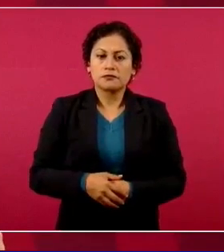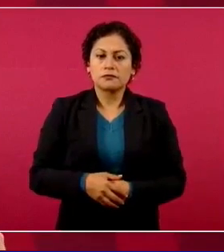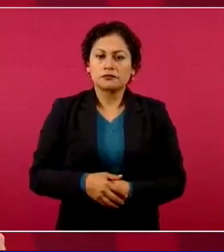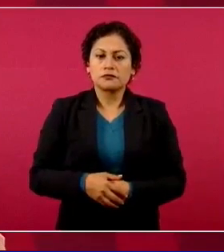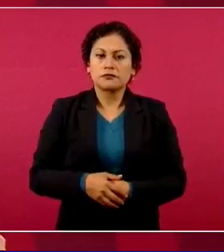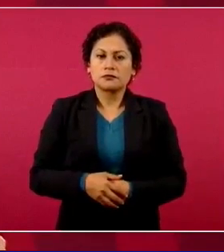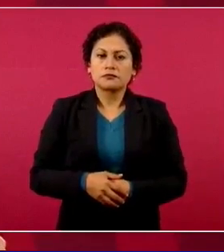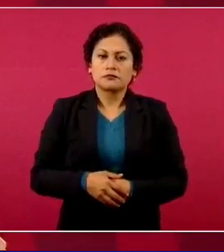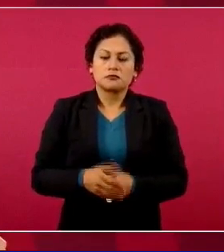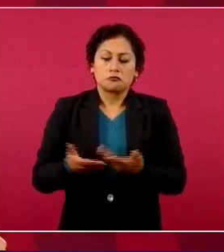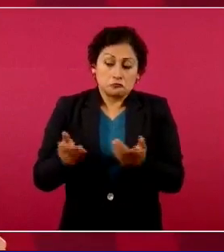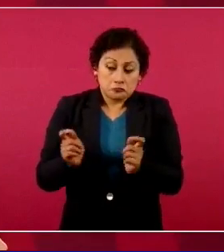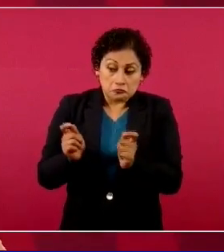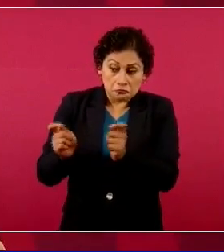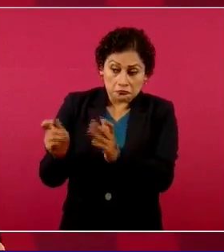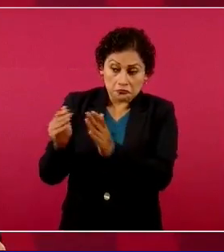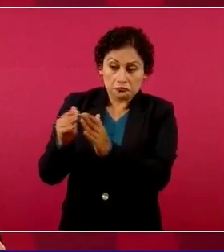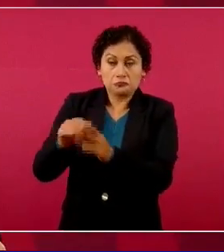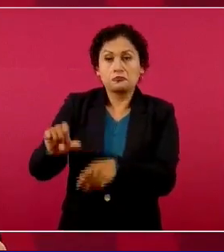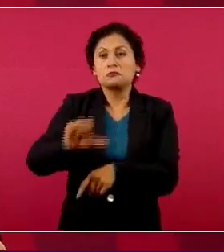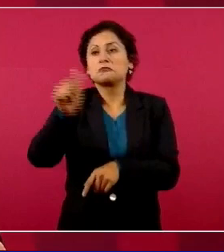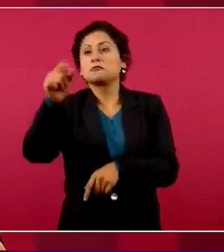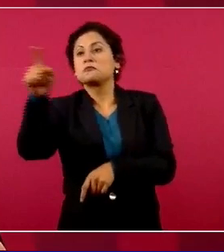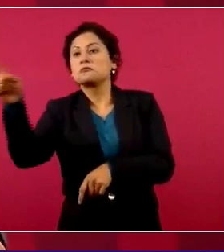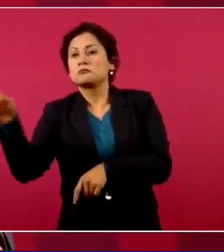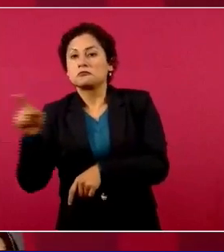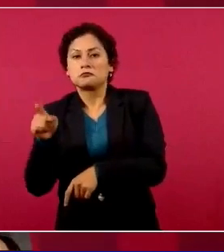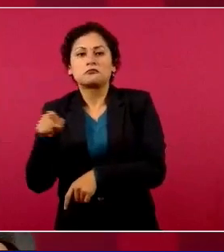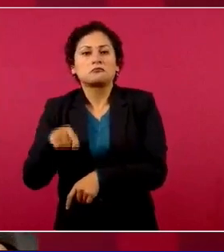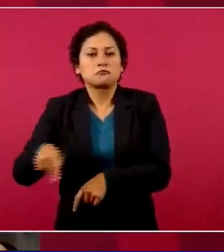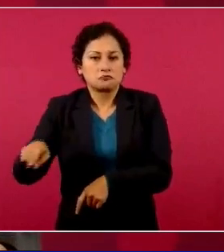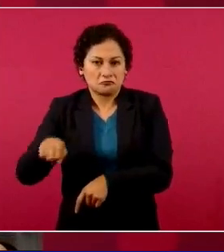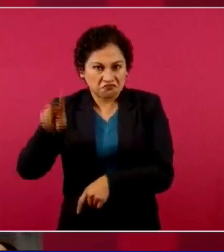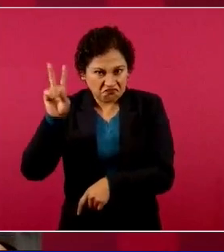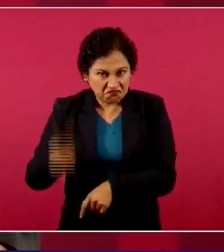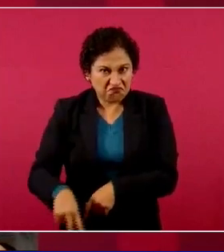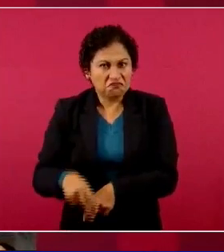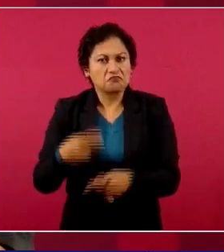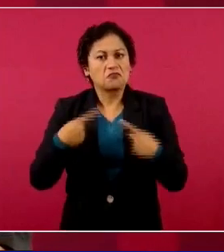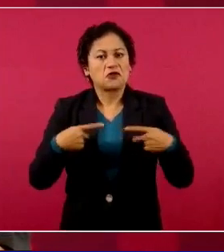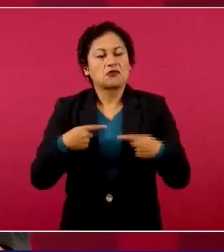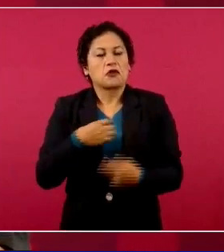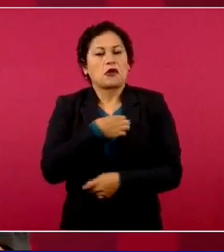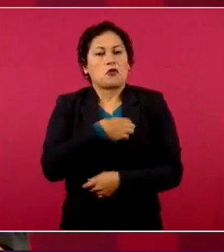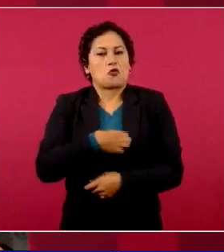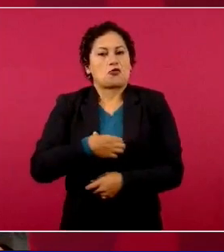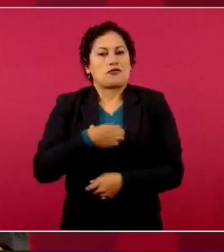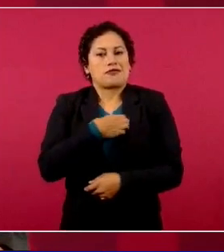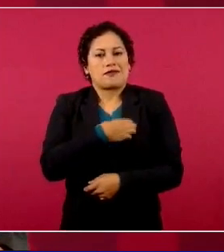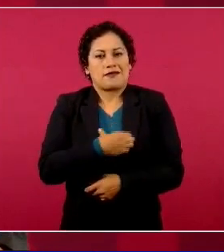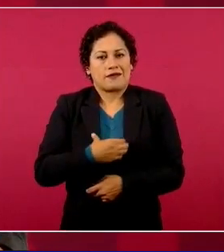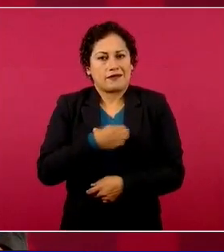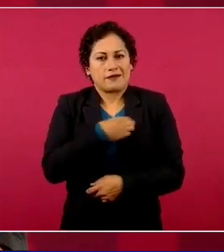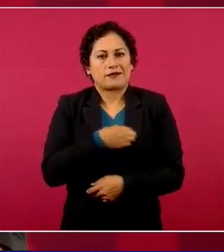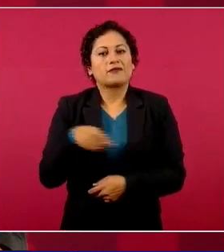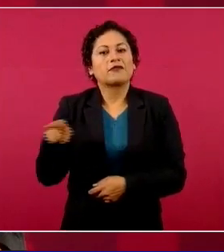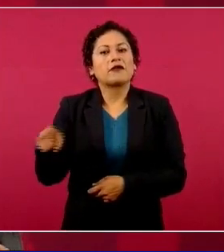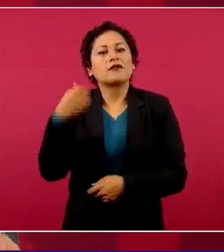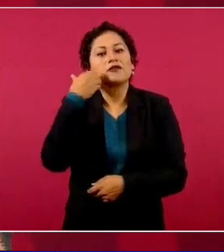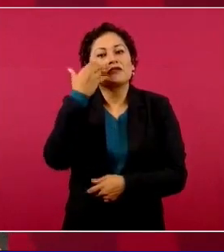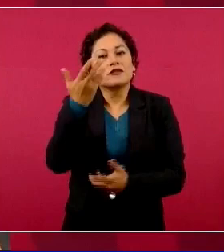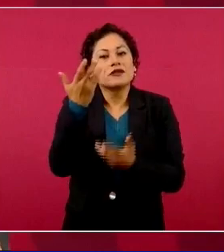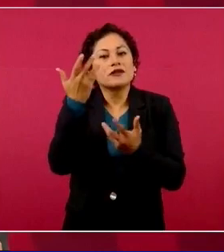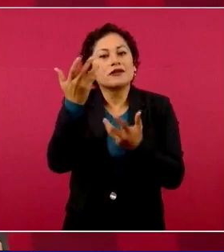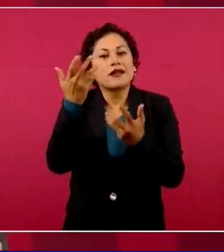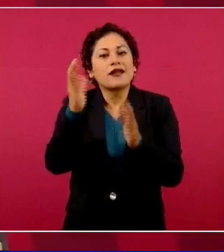muchas cosas y están contentos, la verdad, con deseos de que se termine